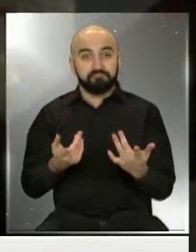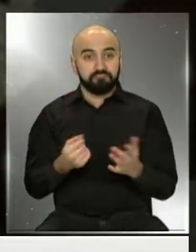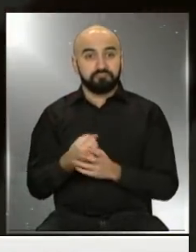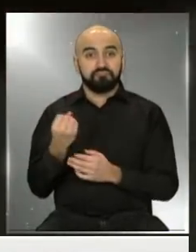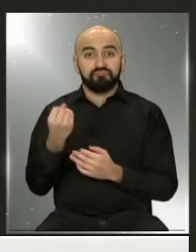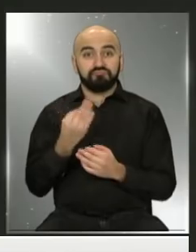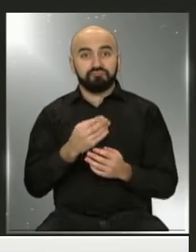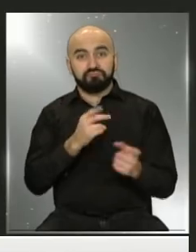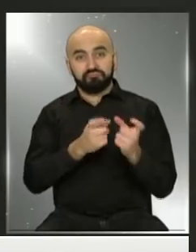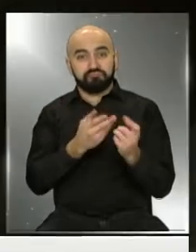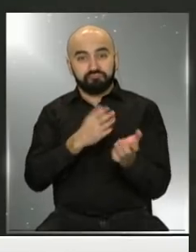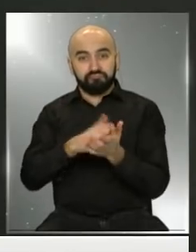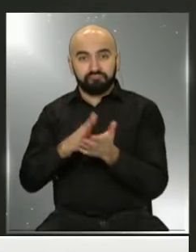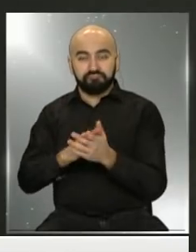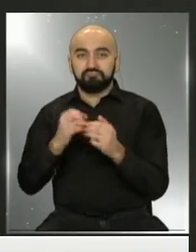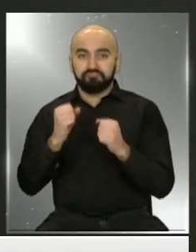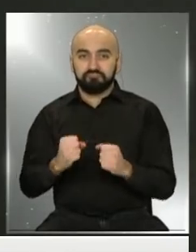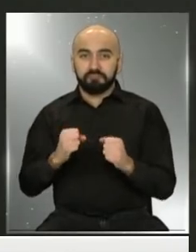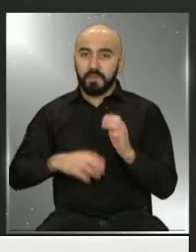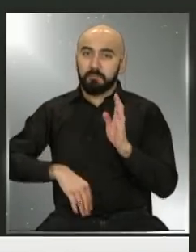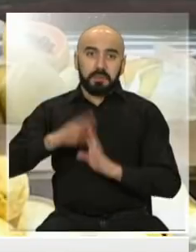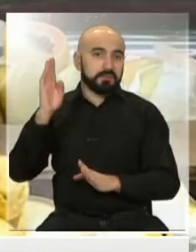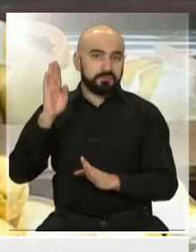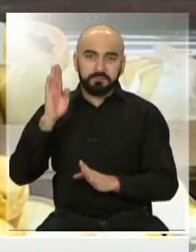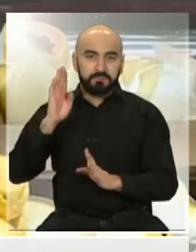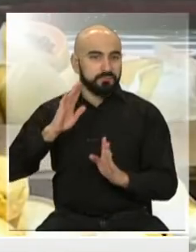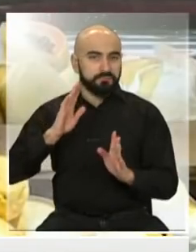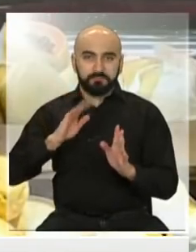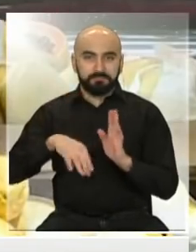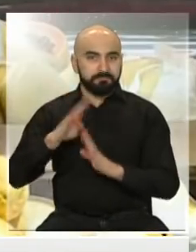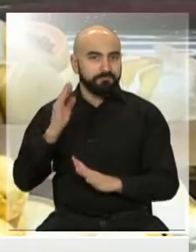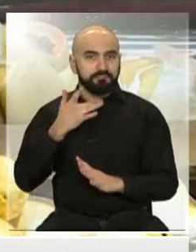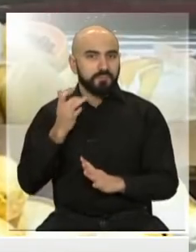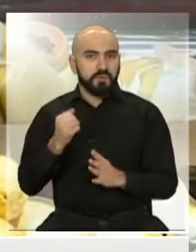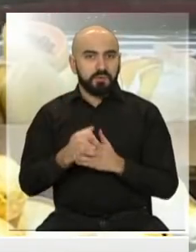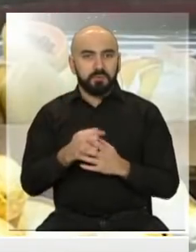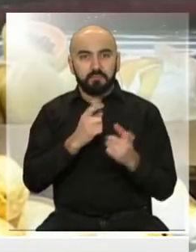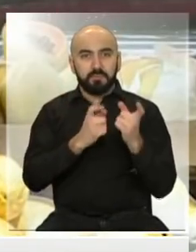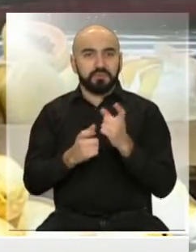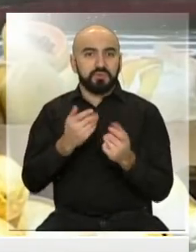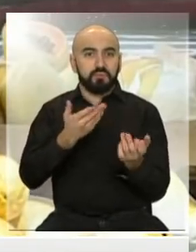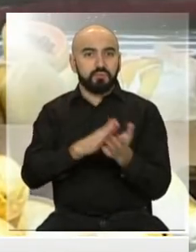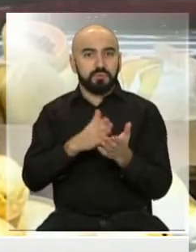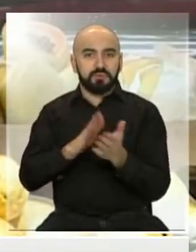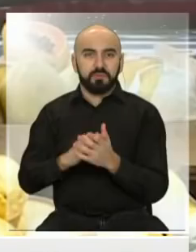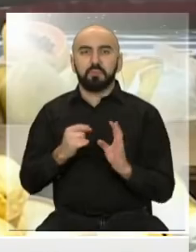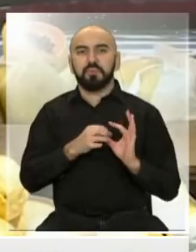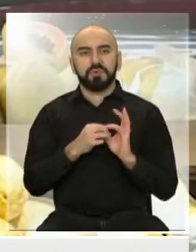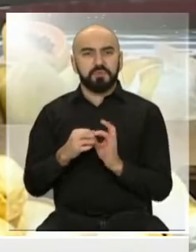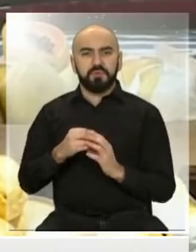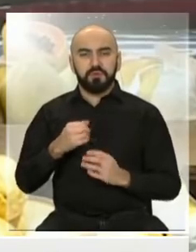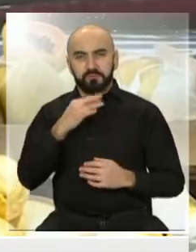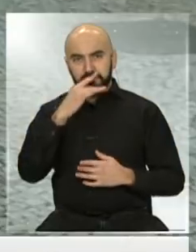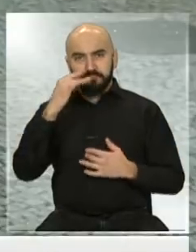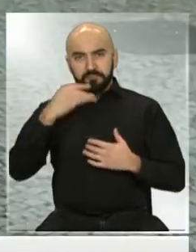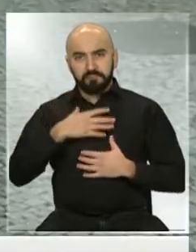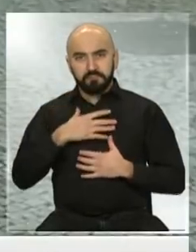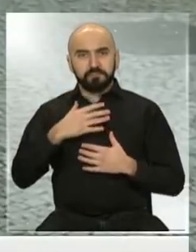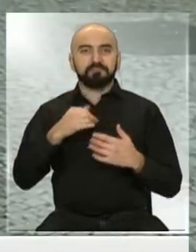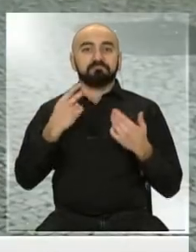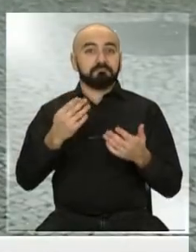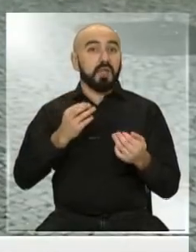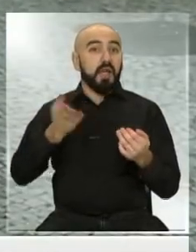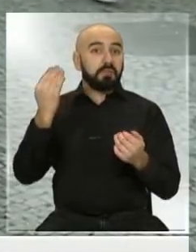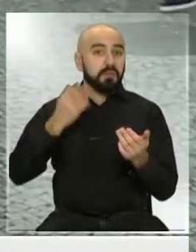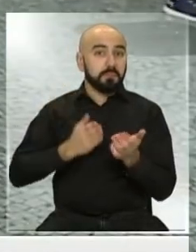de decesos podría ser significativamente superior debido a la cantidad de muertes por causas respiratorias que en principio no